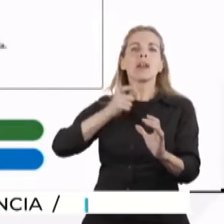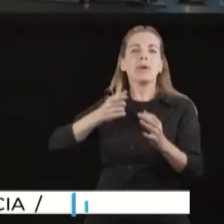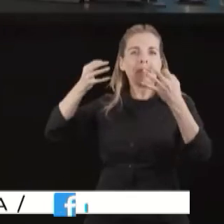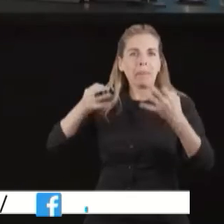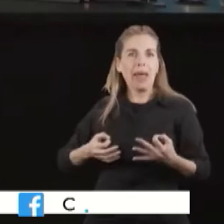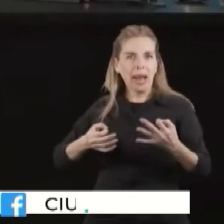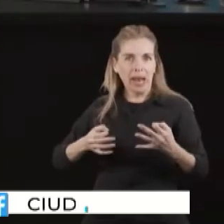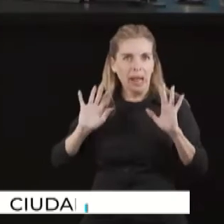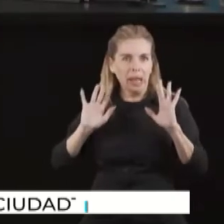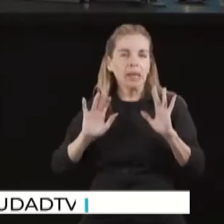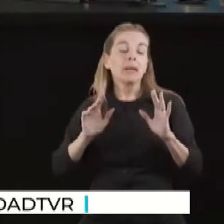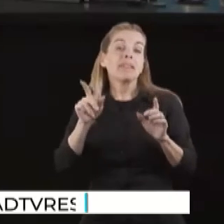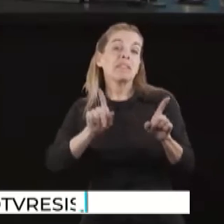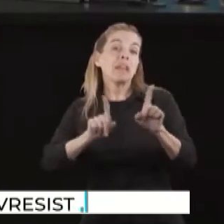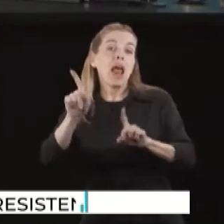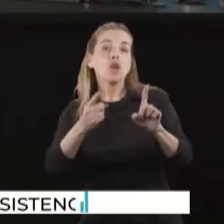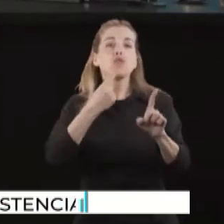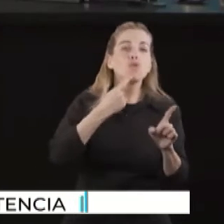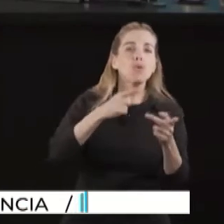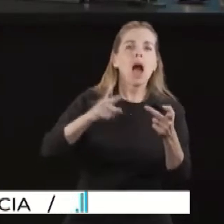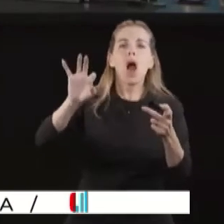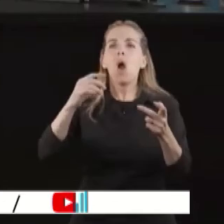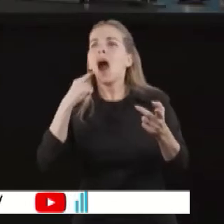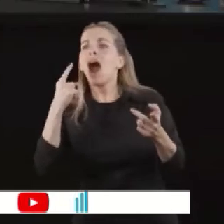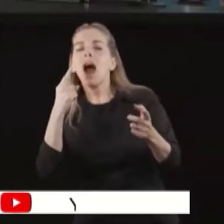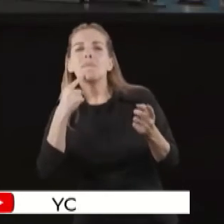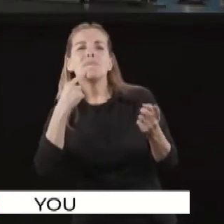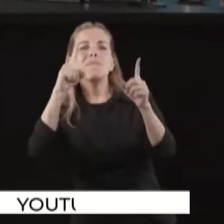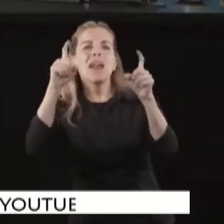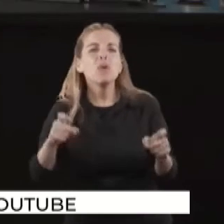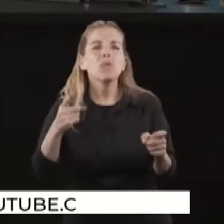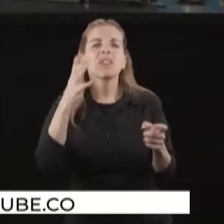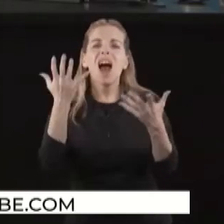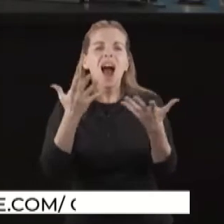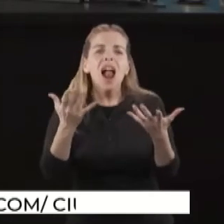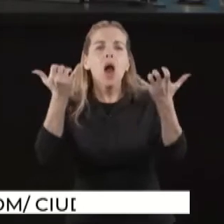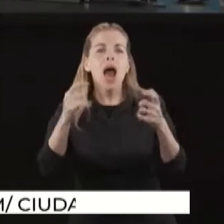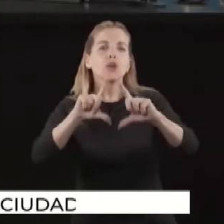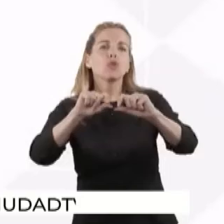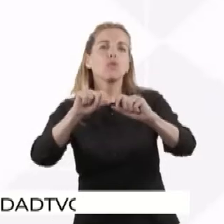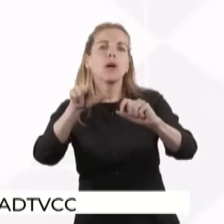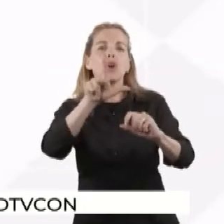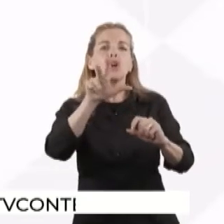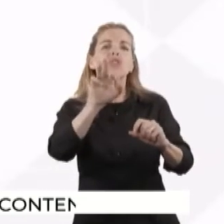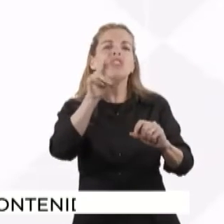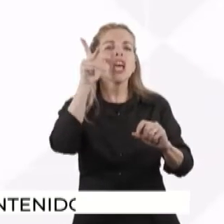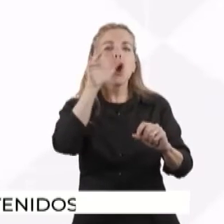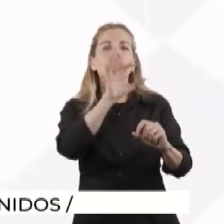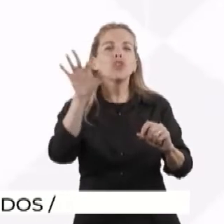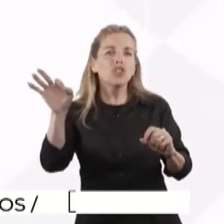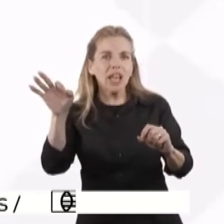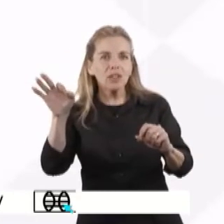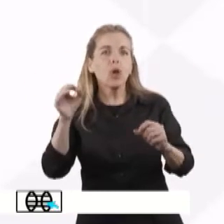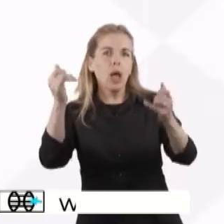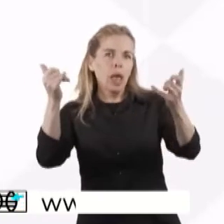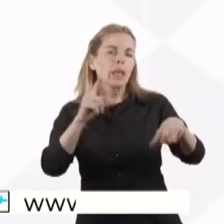Y para dudas y consultas va a quedar un 0800 de la Secretaría de Energía de 8 a